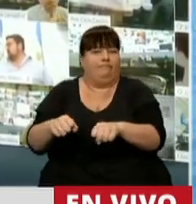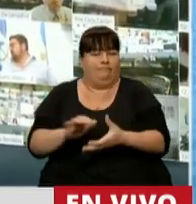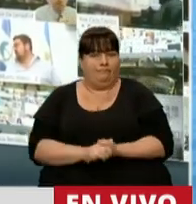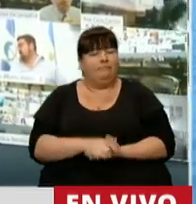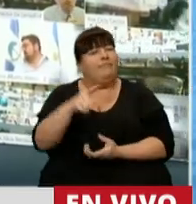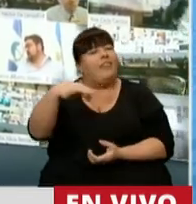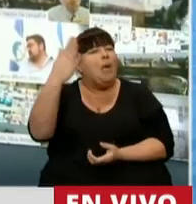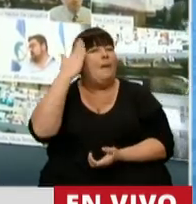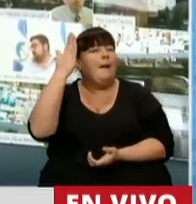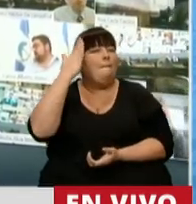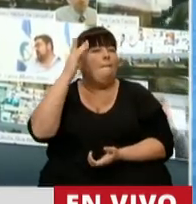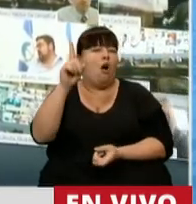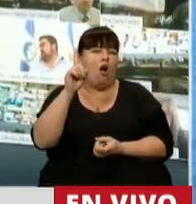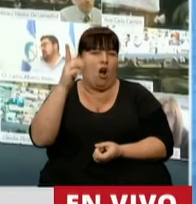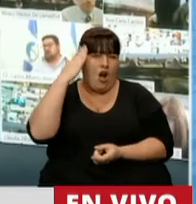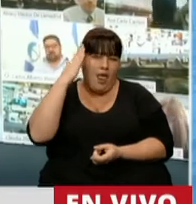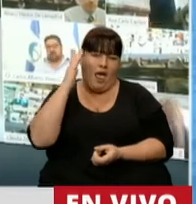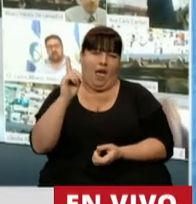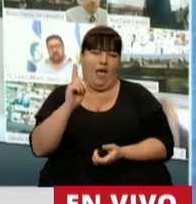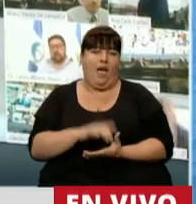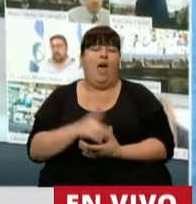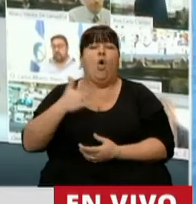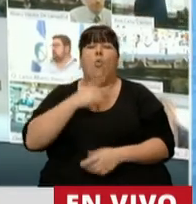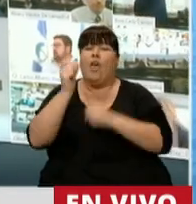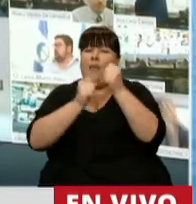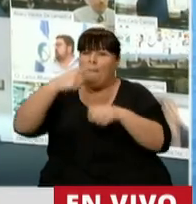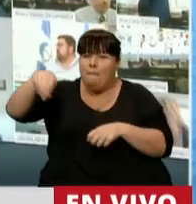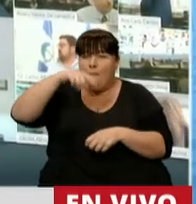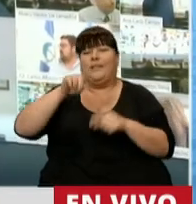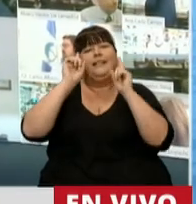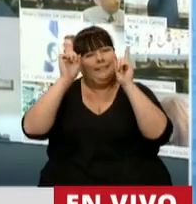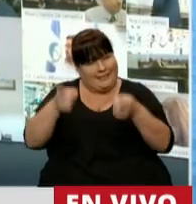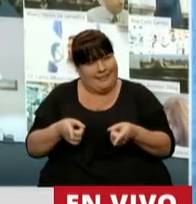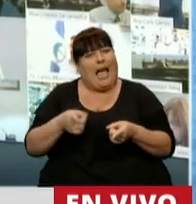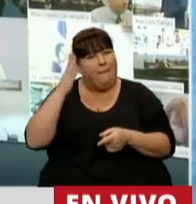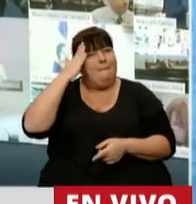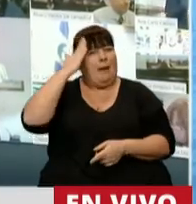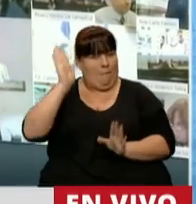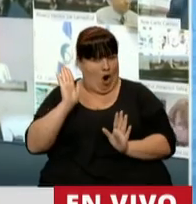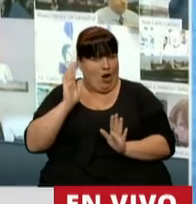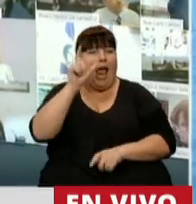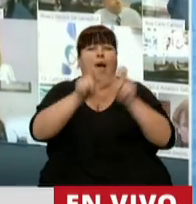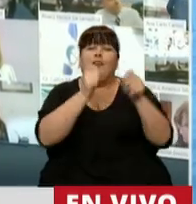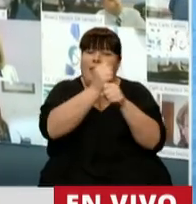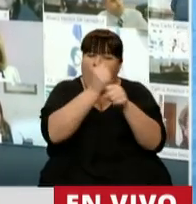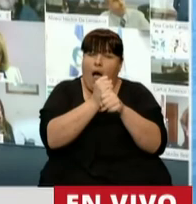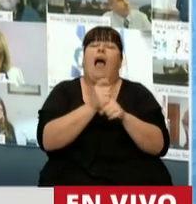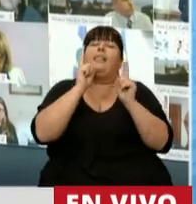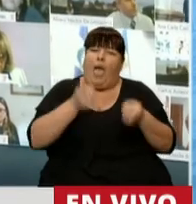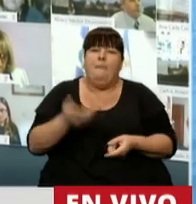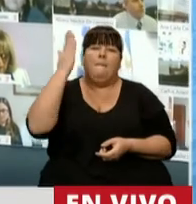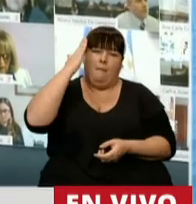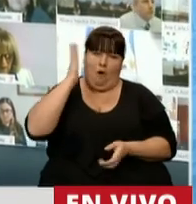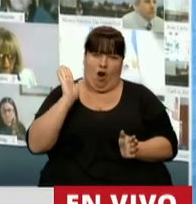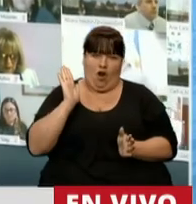Memoria, memoria. Los empresarios también tienen memoria. Los trabajadores tienen